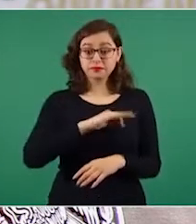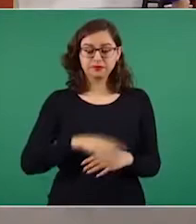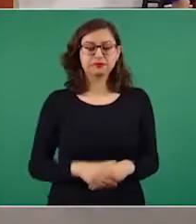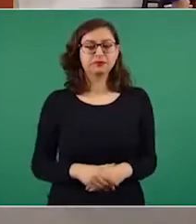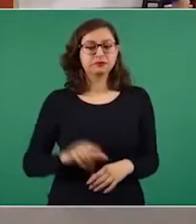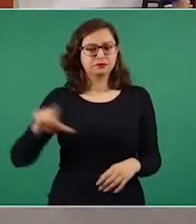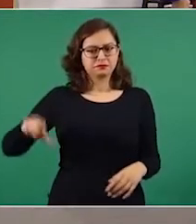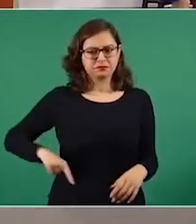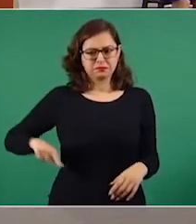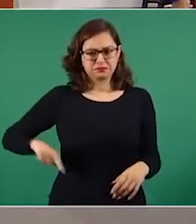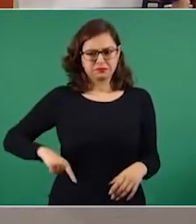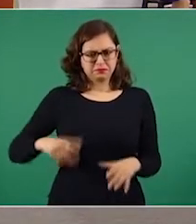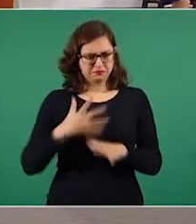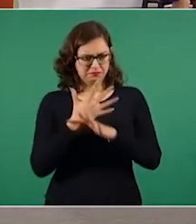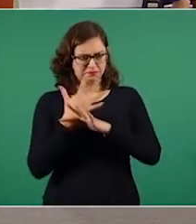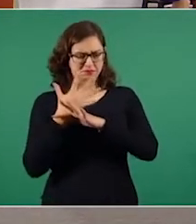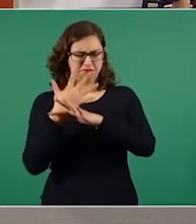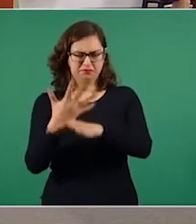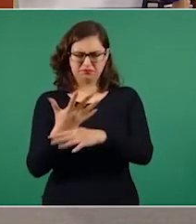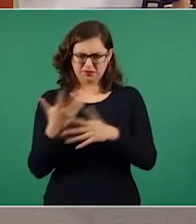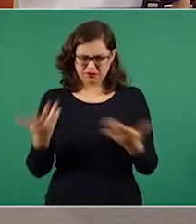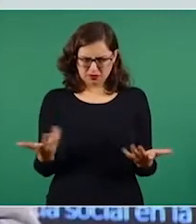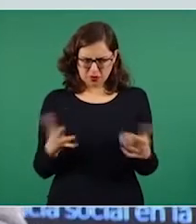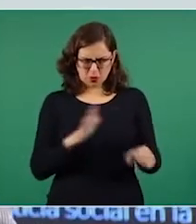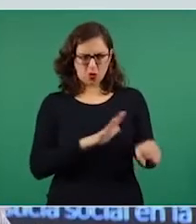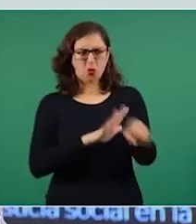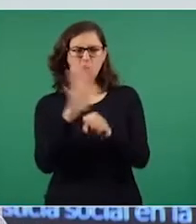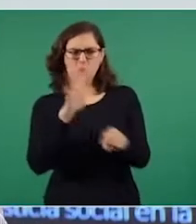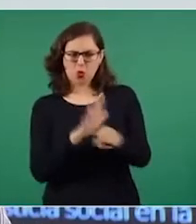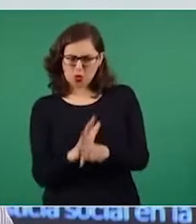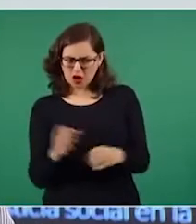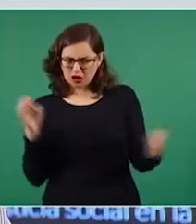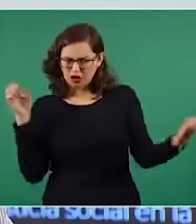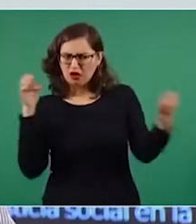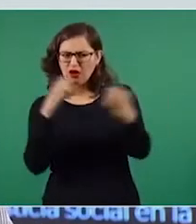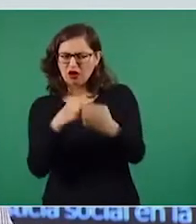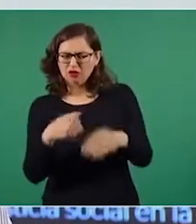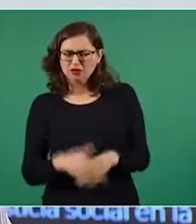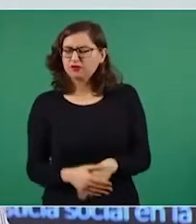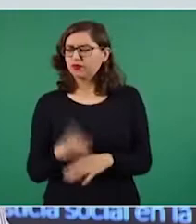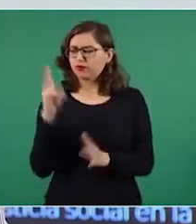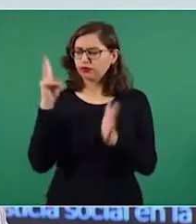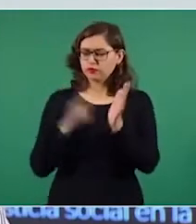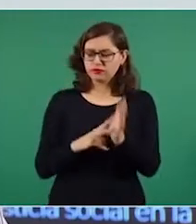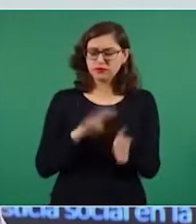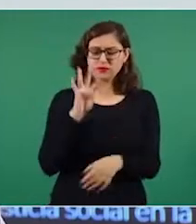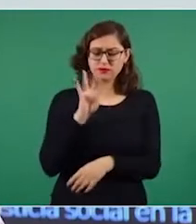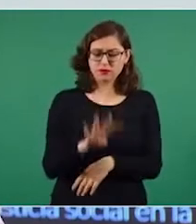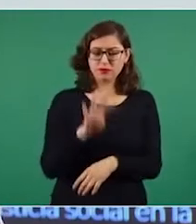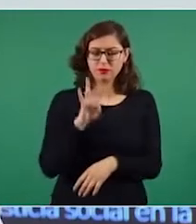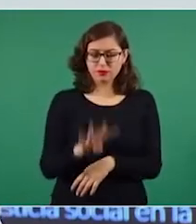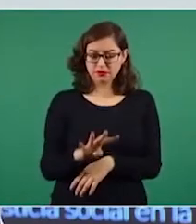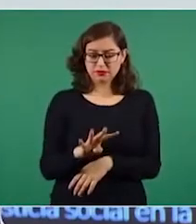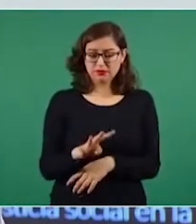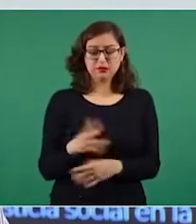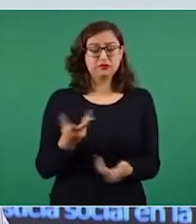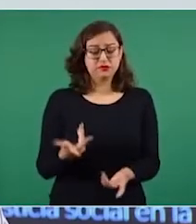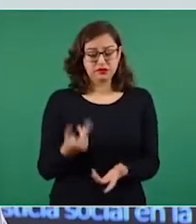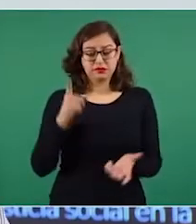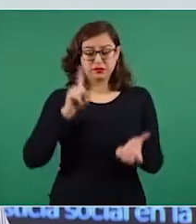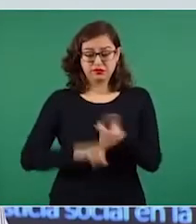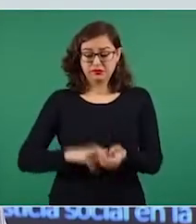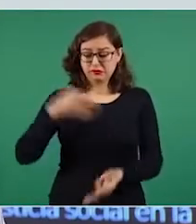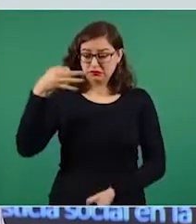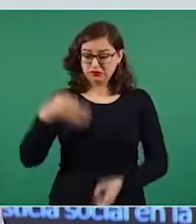niega que exista engaño alguno. Desde 2019, la Semarnat ha liderado un proceso transparente